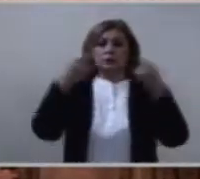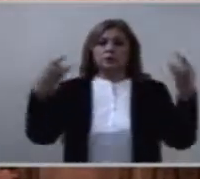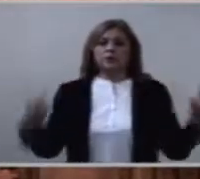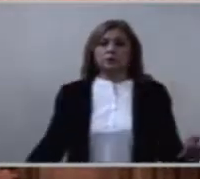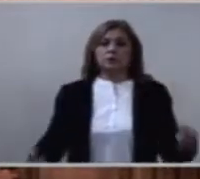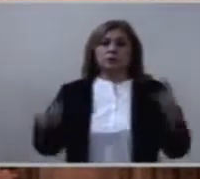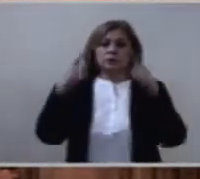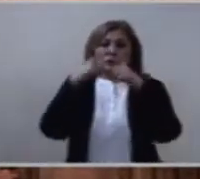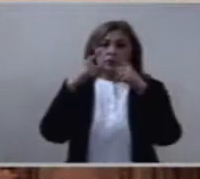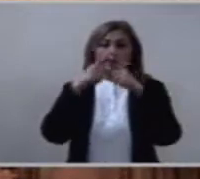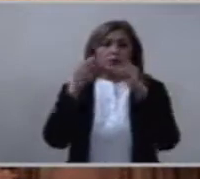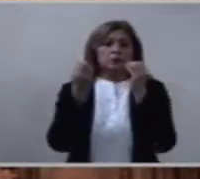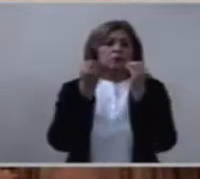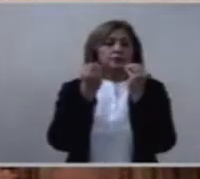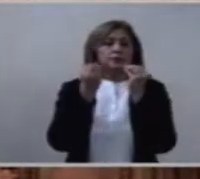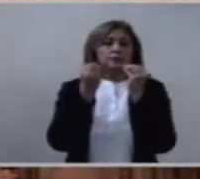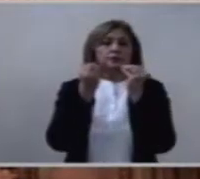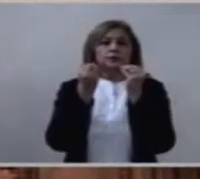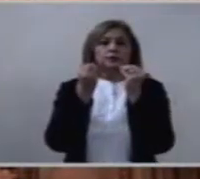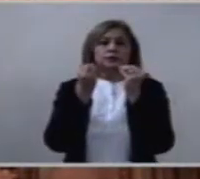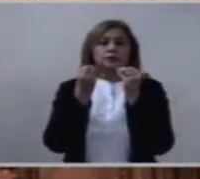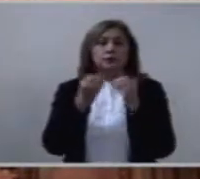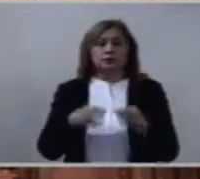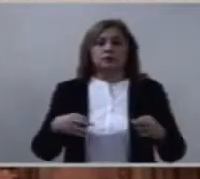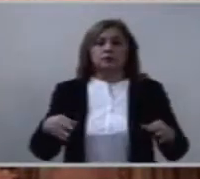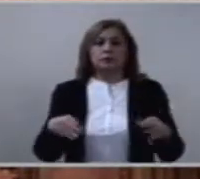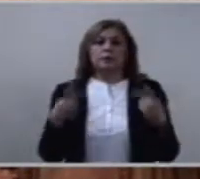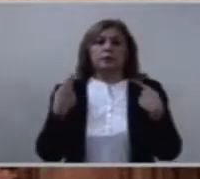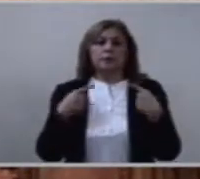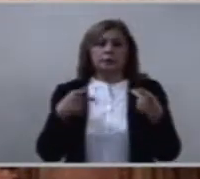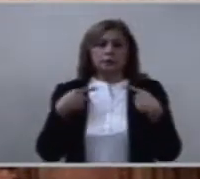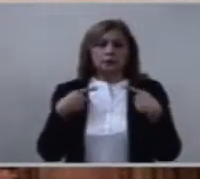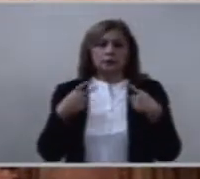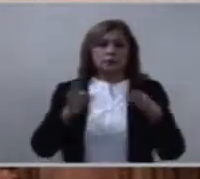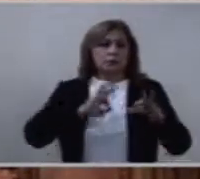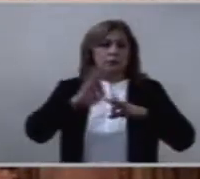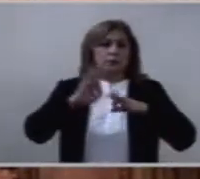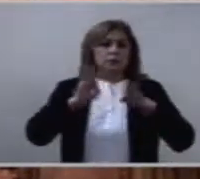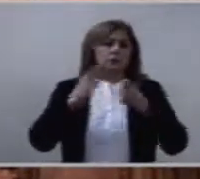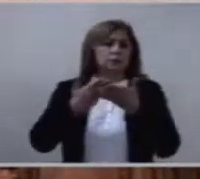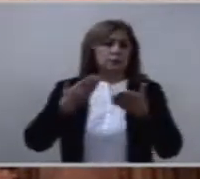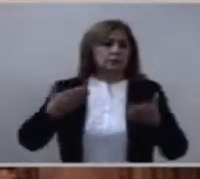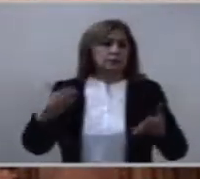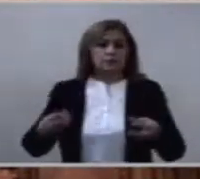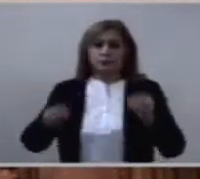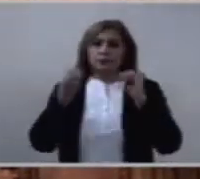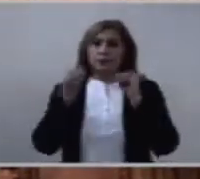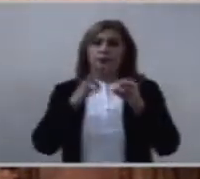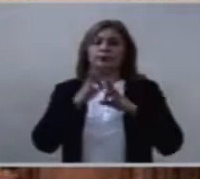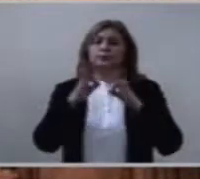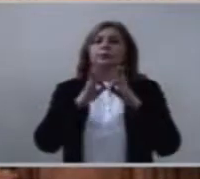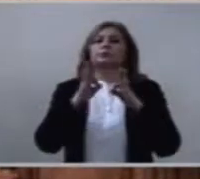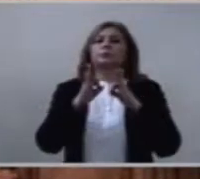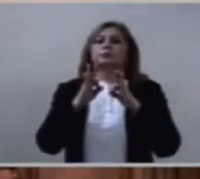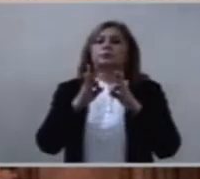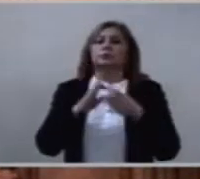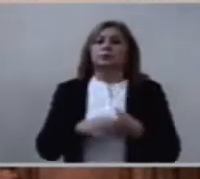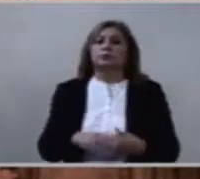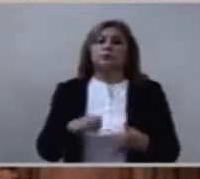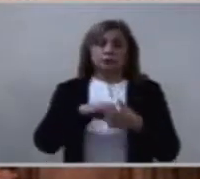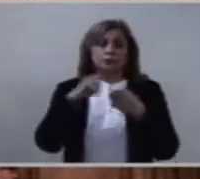hay muchos que han trabajado más que nosotros. Ahí están los mártires,